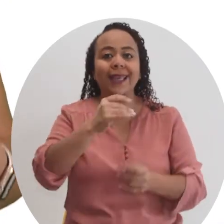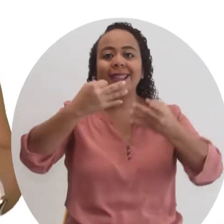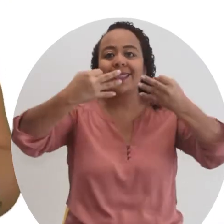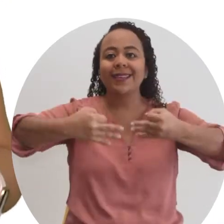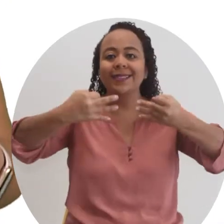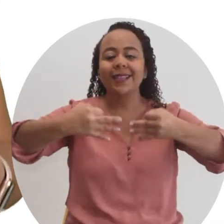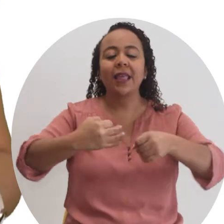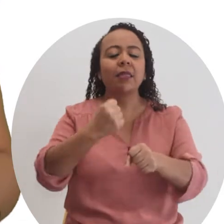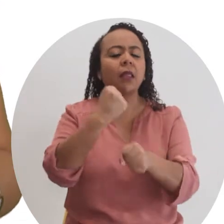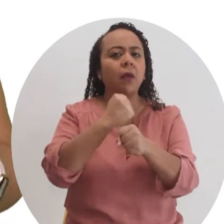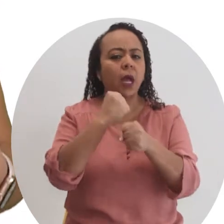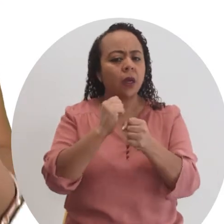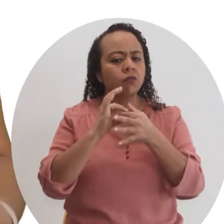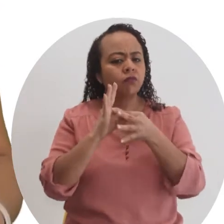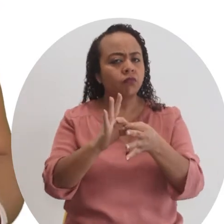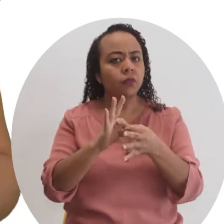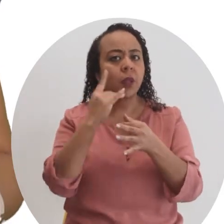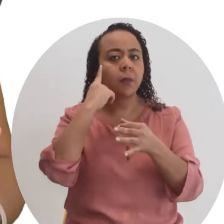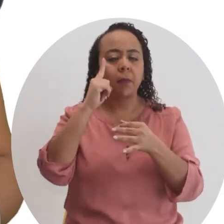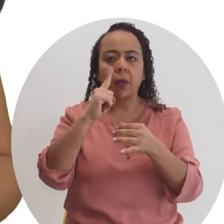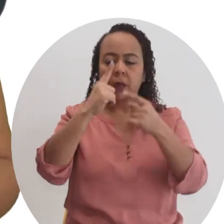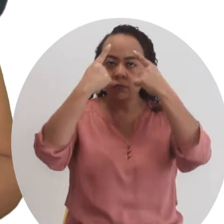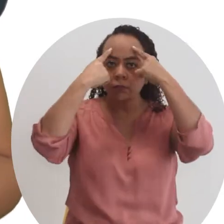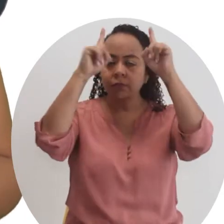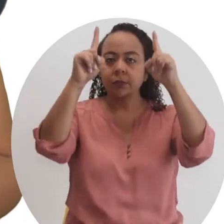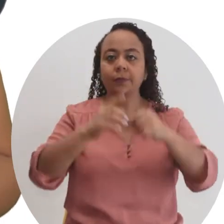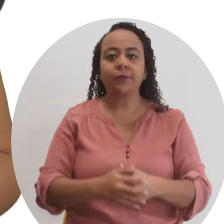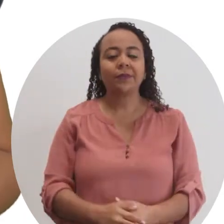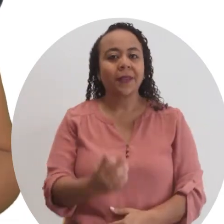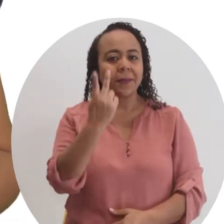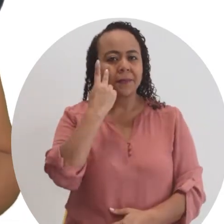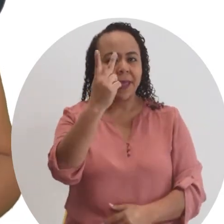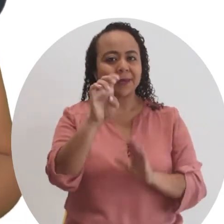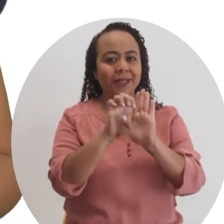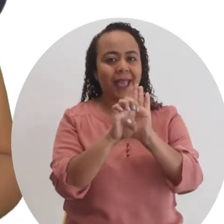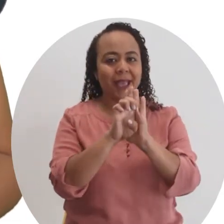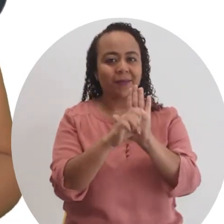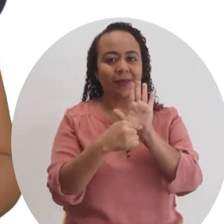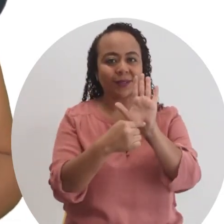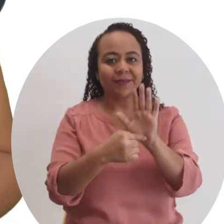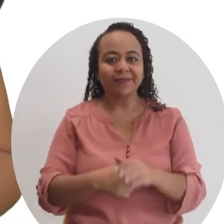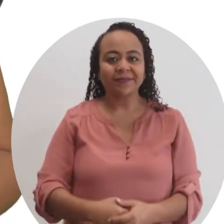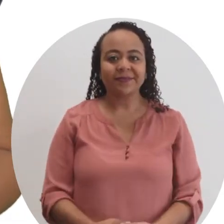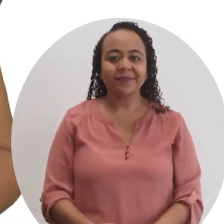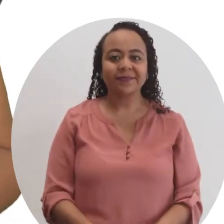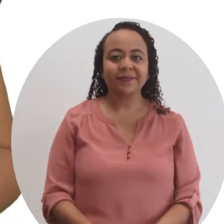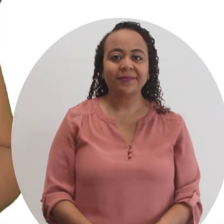y que deciden trabajar en conjunto para conseguirlos. Veamos un ejemplo.